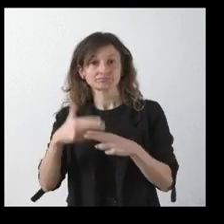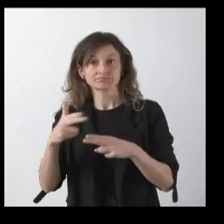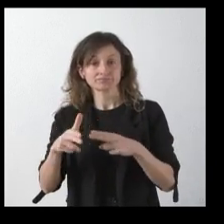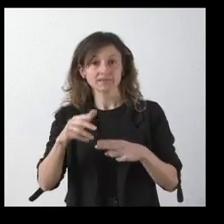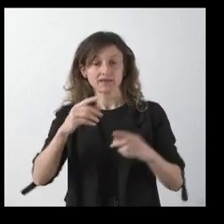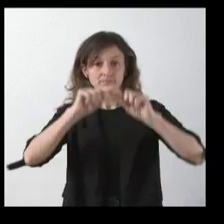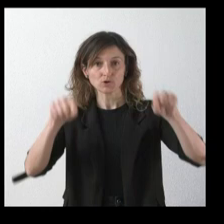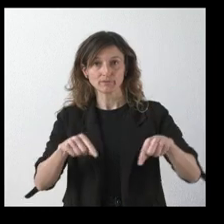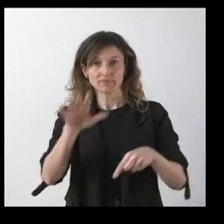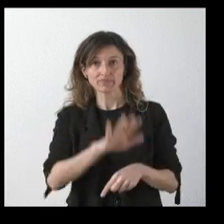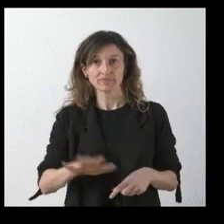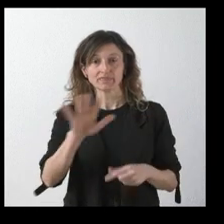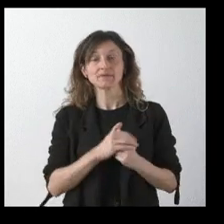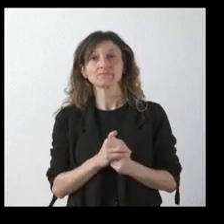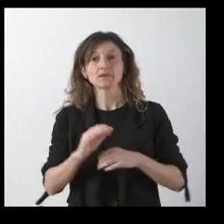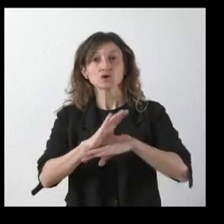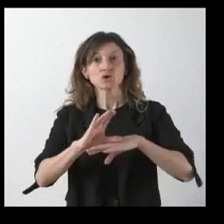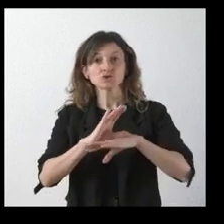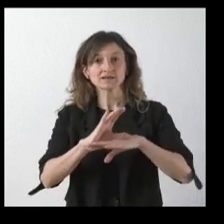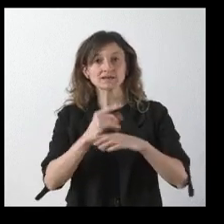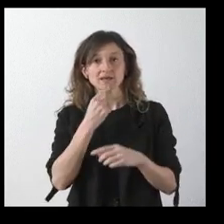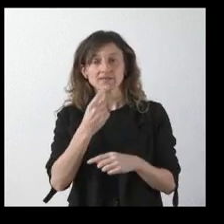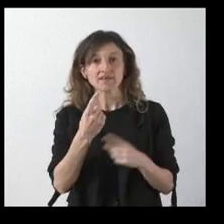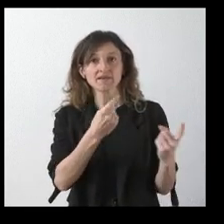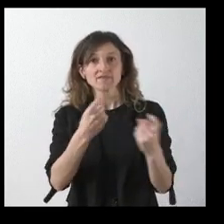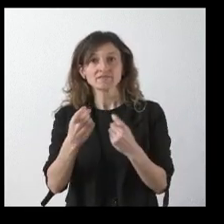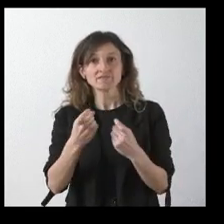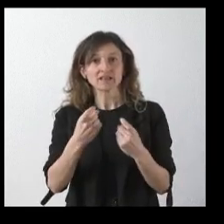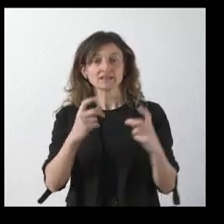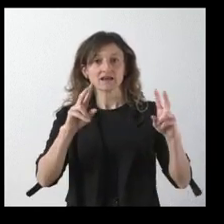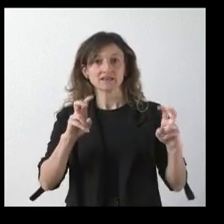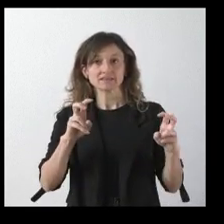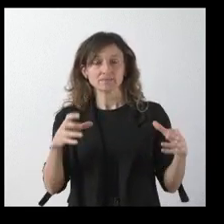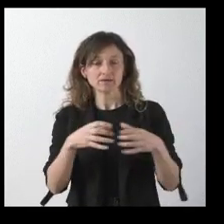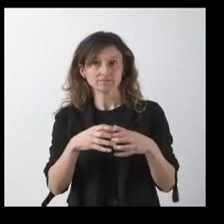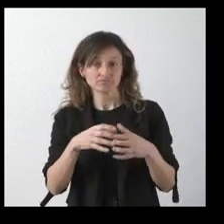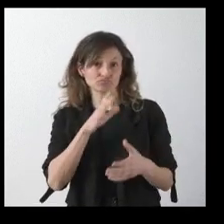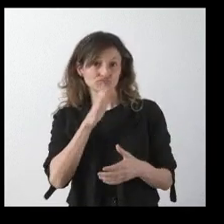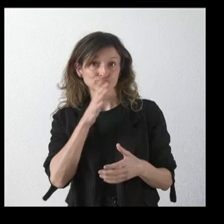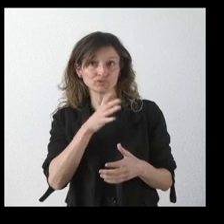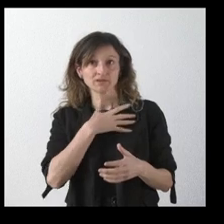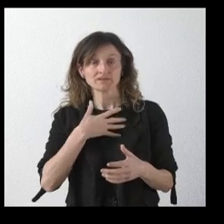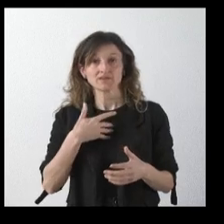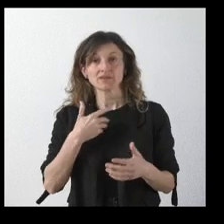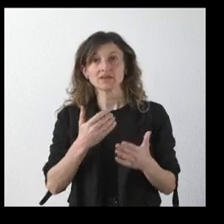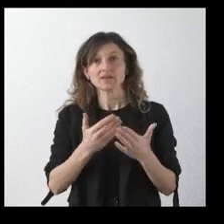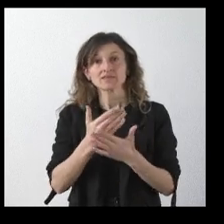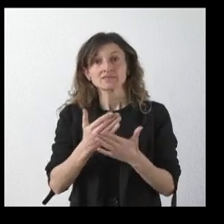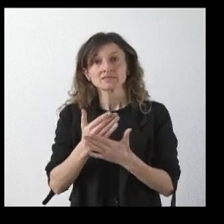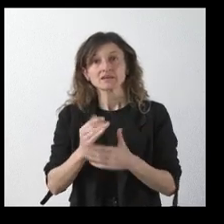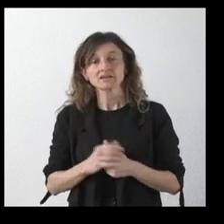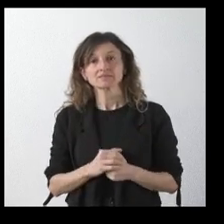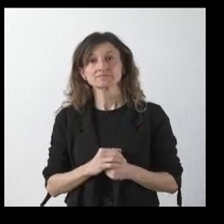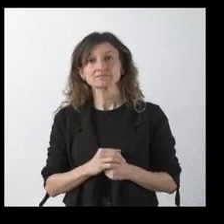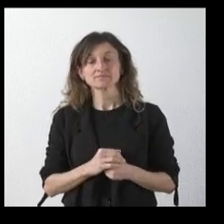provincia. La consejería alegó falta de un facultativo para suspender uno de estos dos días. ¿No se plantea la